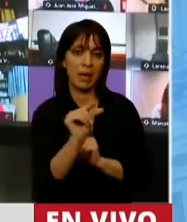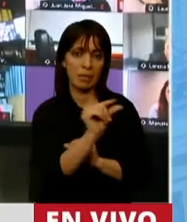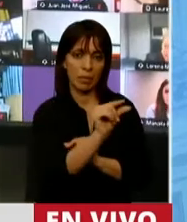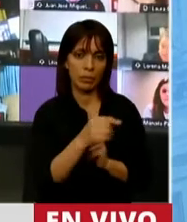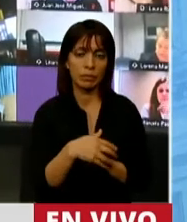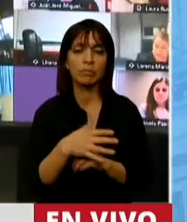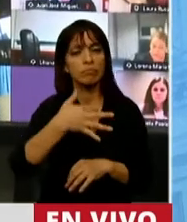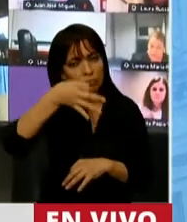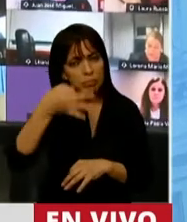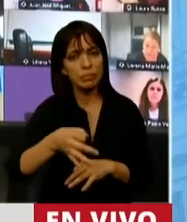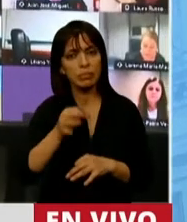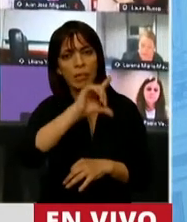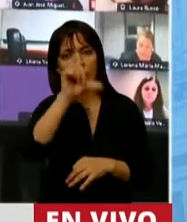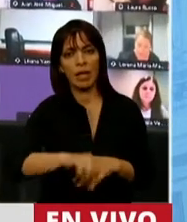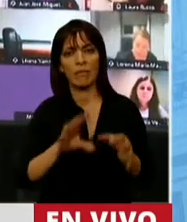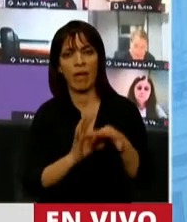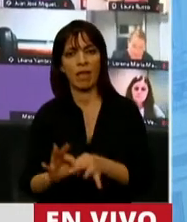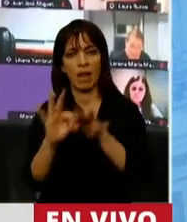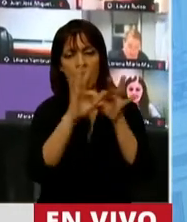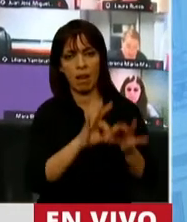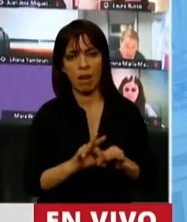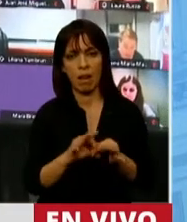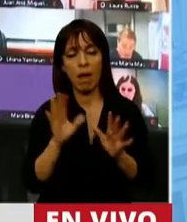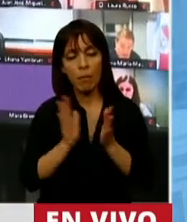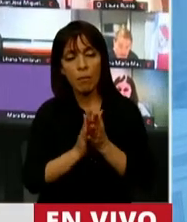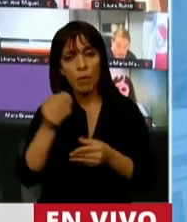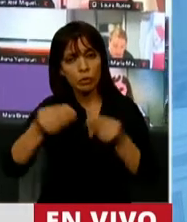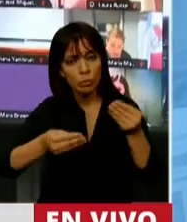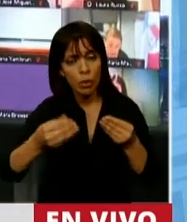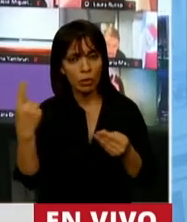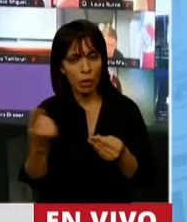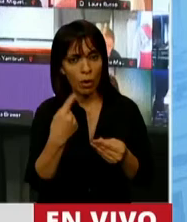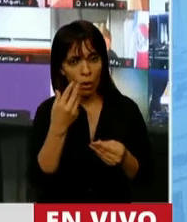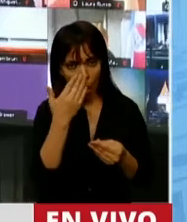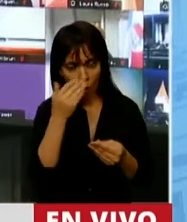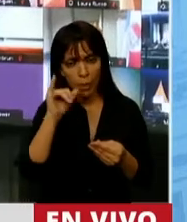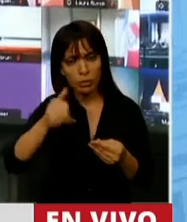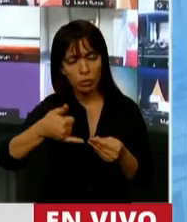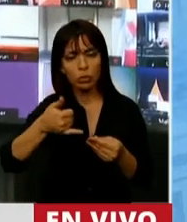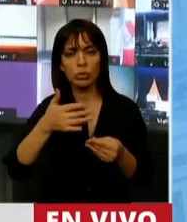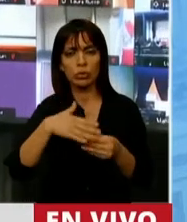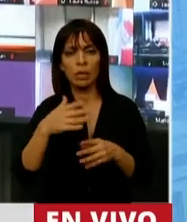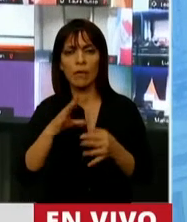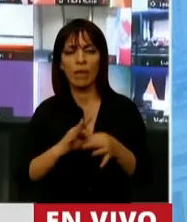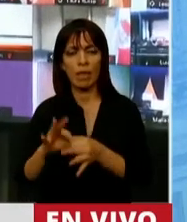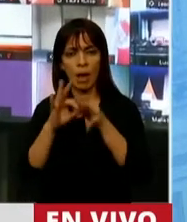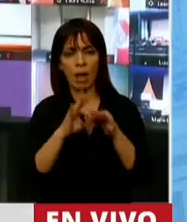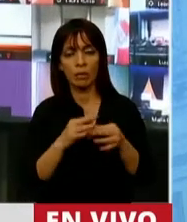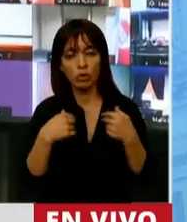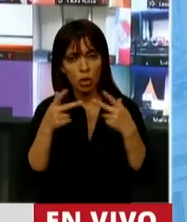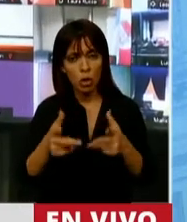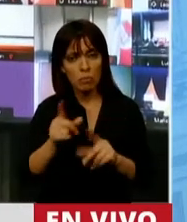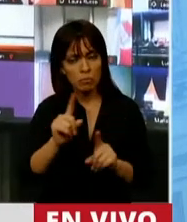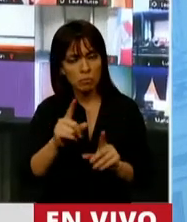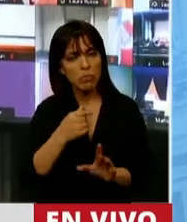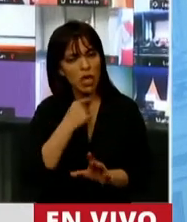Es federal, es productivo nuestro presupuesto. Pero la verdad, presidente, yo no pensaba decir esto,